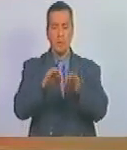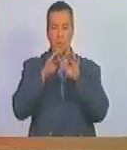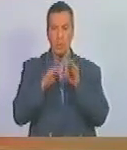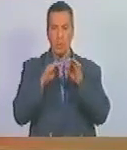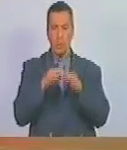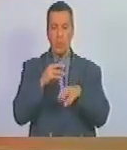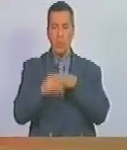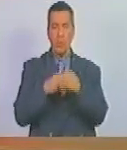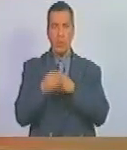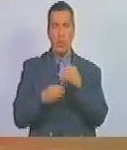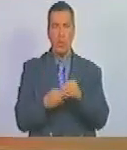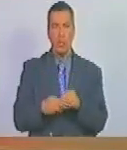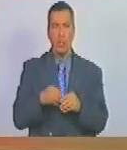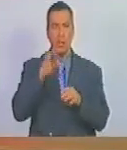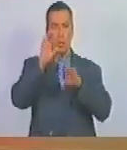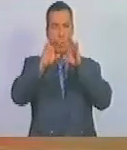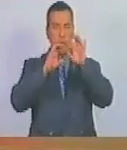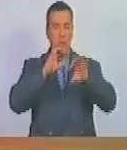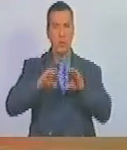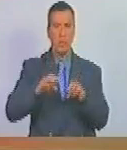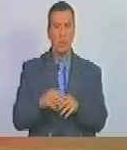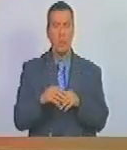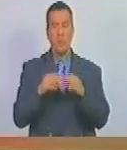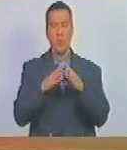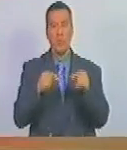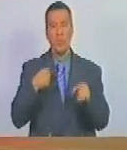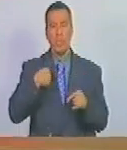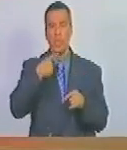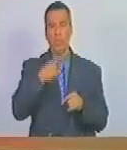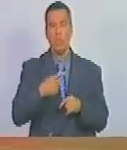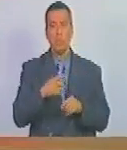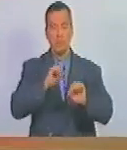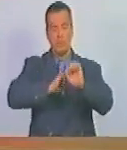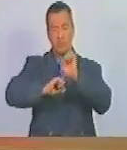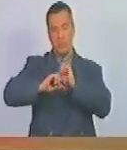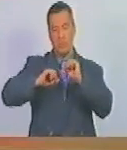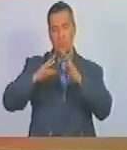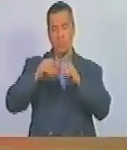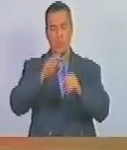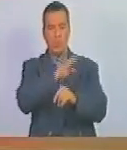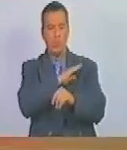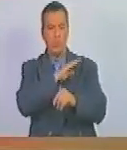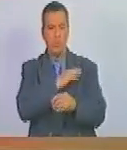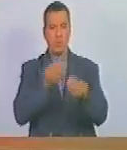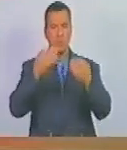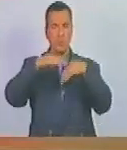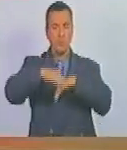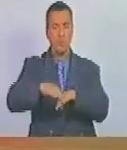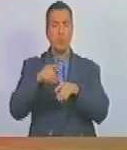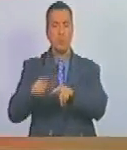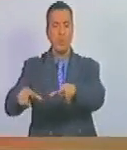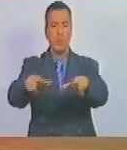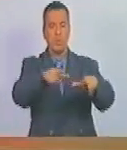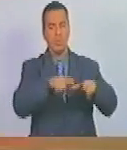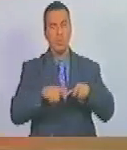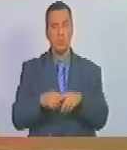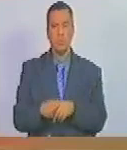hegemónicos de las naciones imperiales en defensa de la soberanía e integridad territorial.